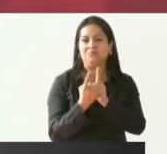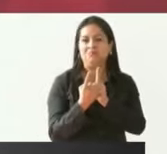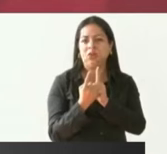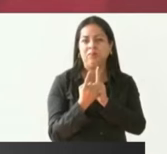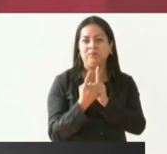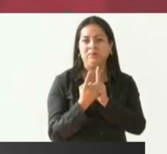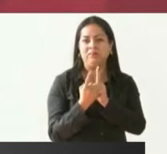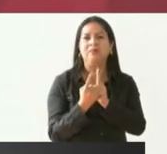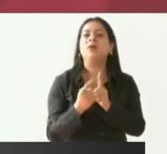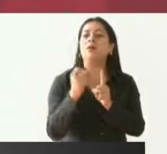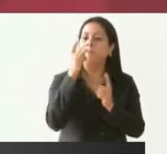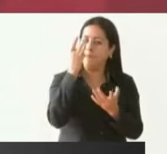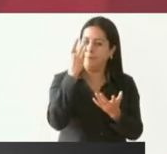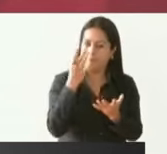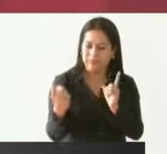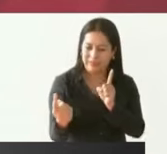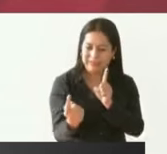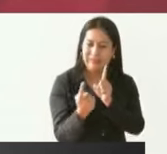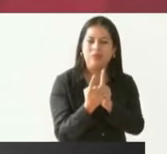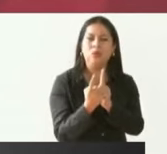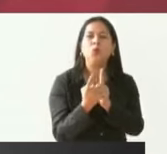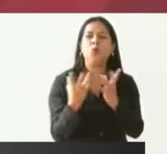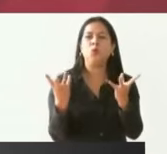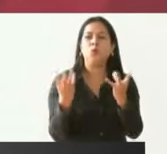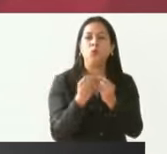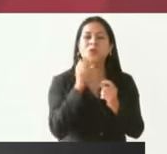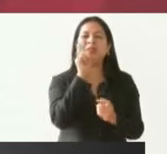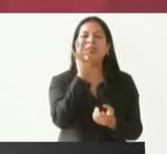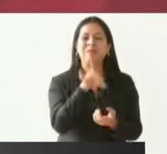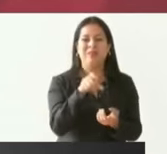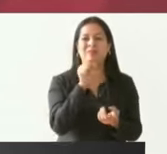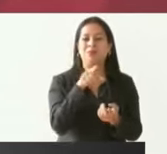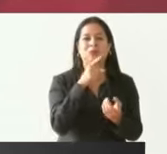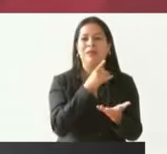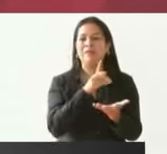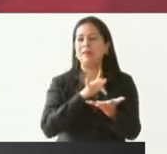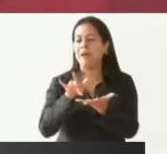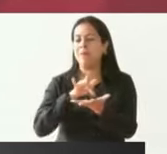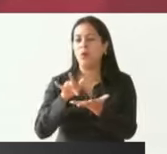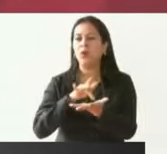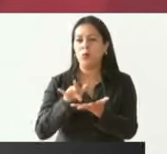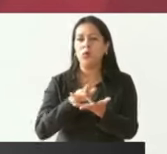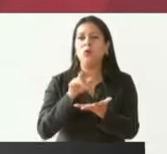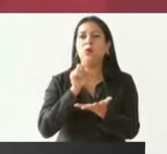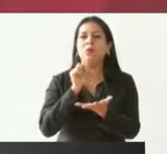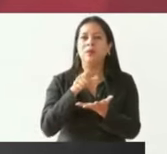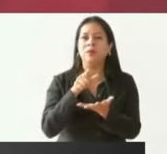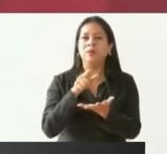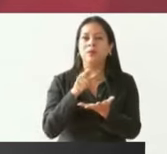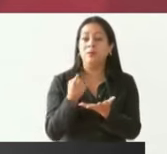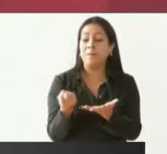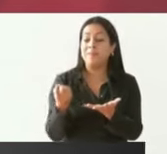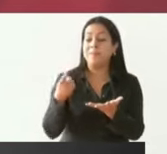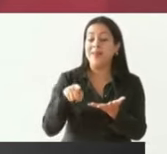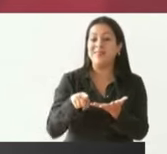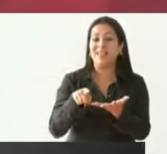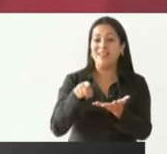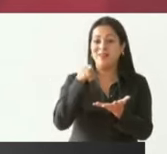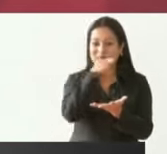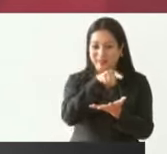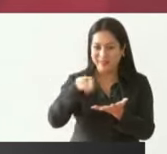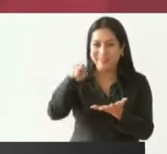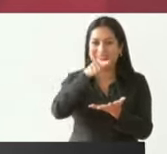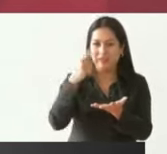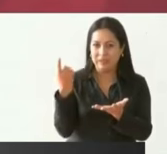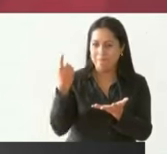y con ese apoyo y también con lo que mandan, porque